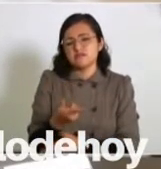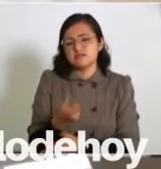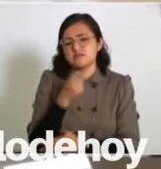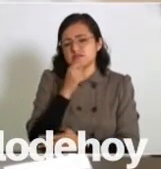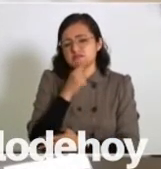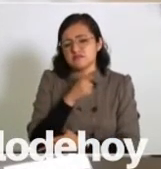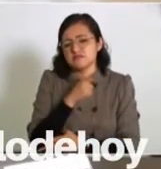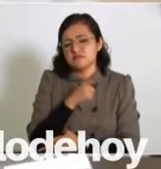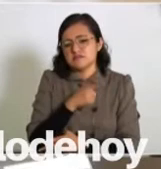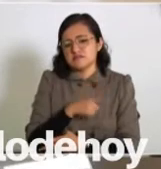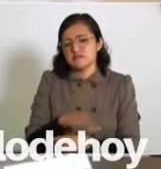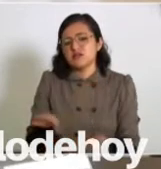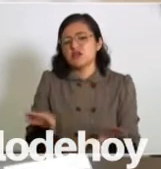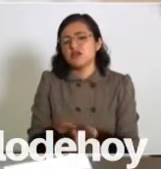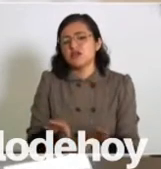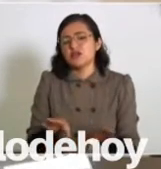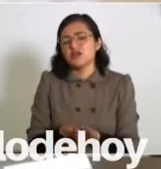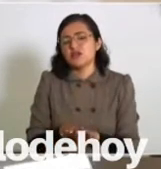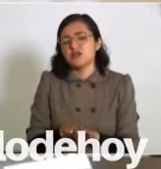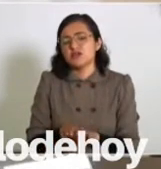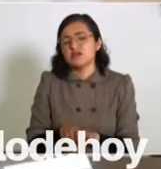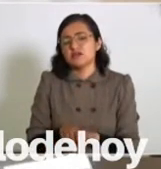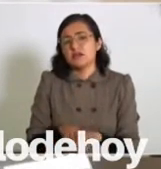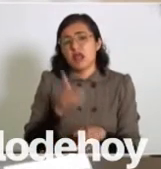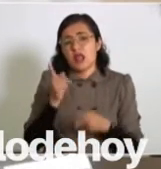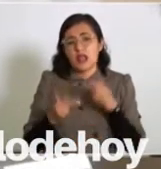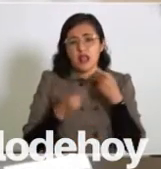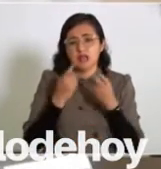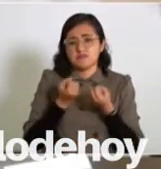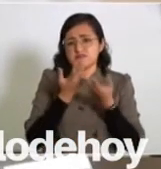Que lo declaren ante los medios también.